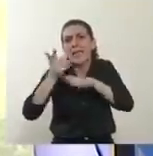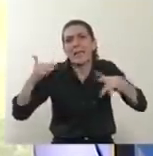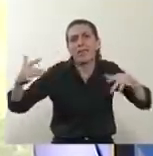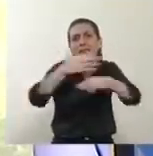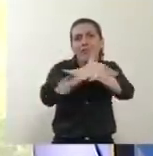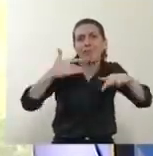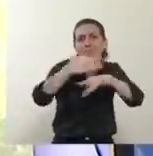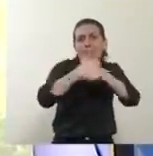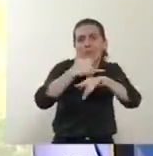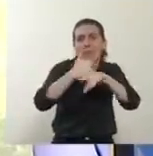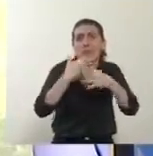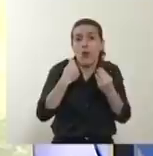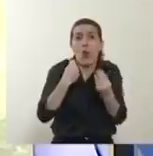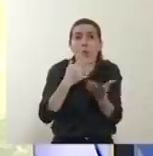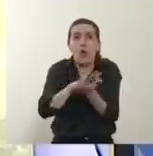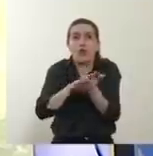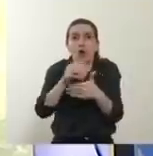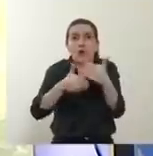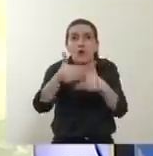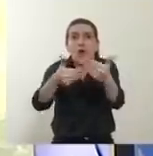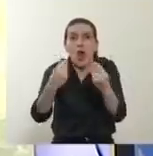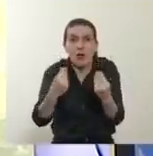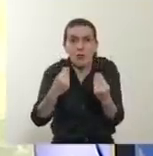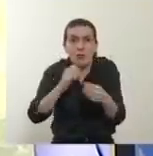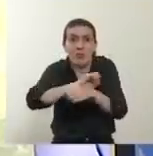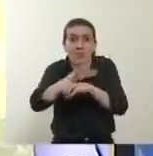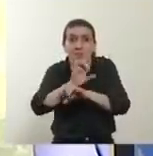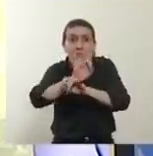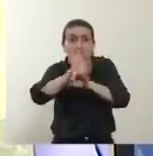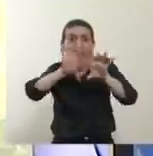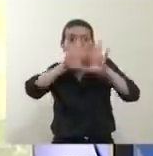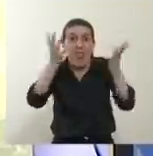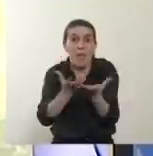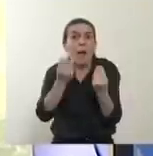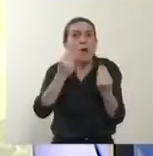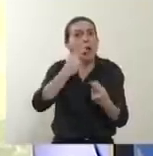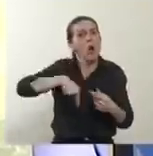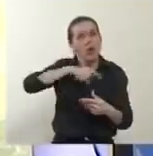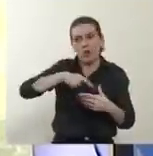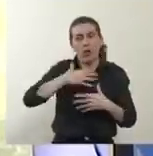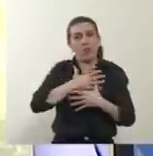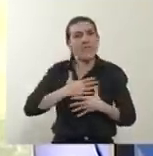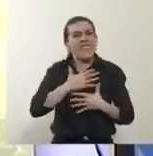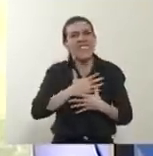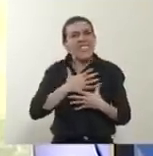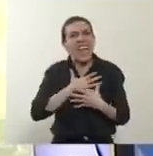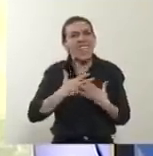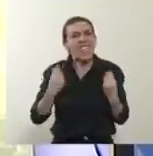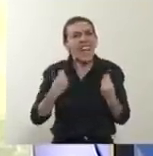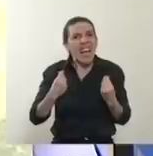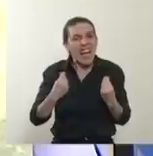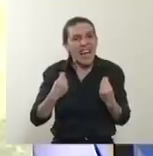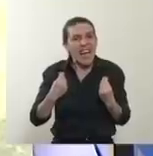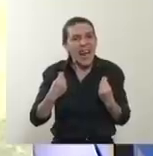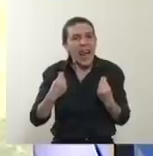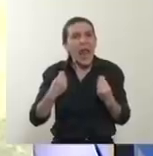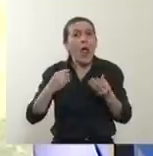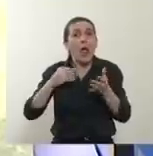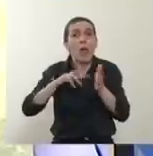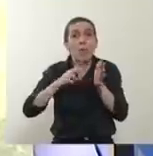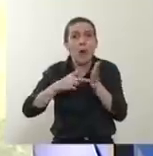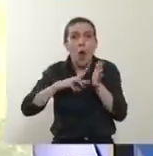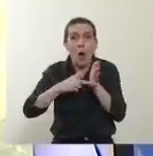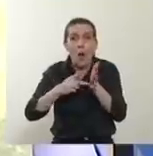situación de pandemia. Porque nosotros sentimos que el problema se acota